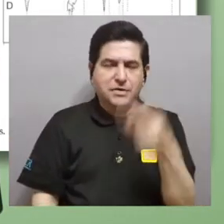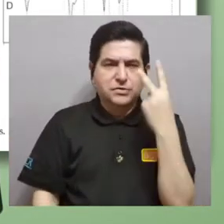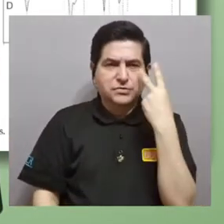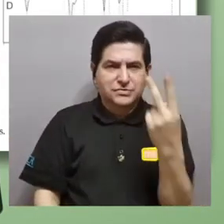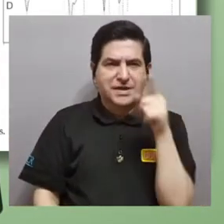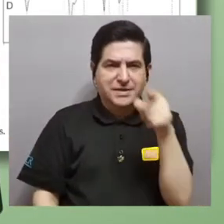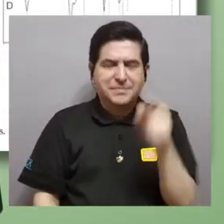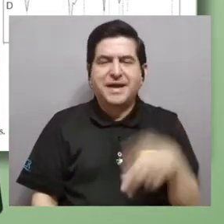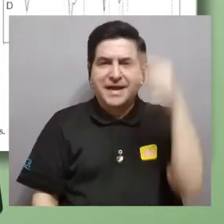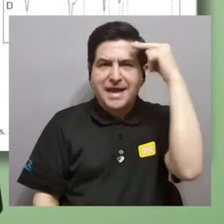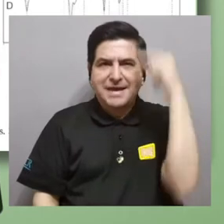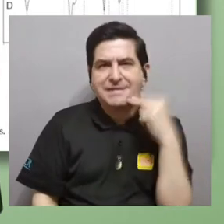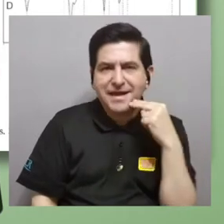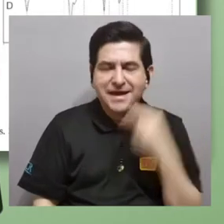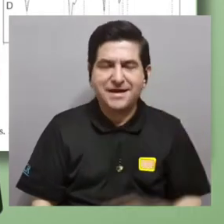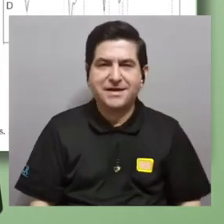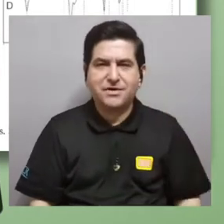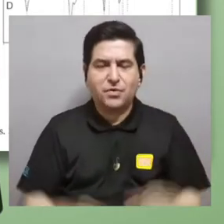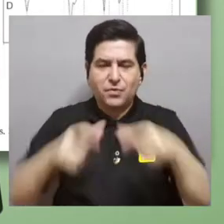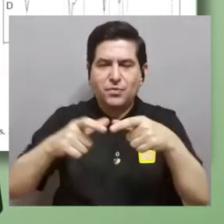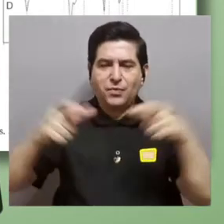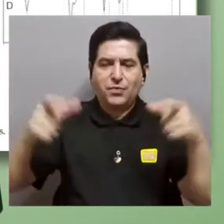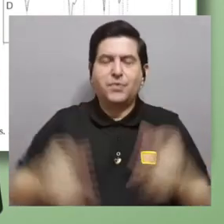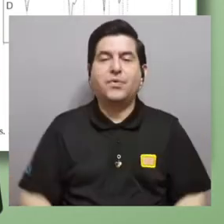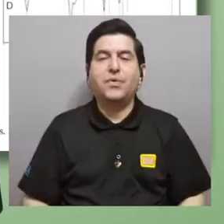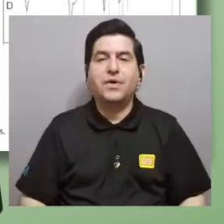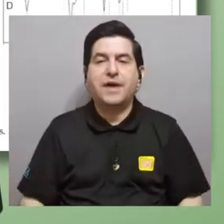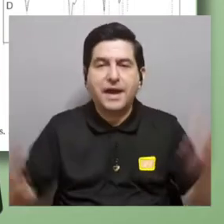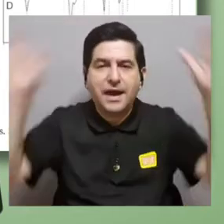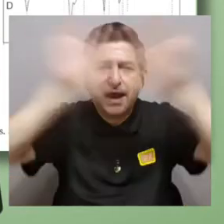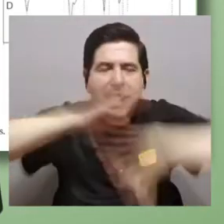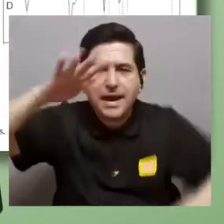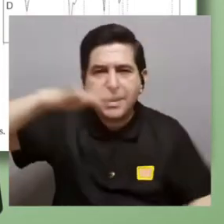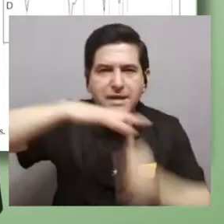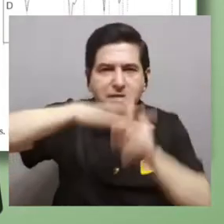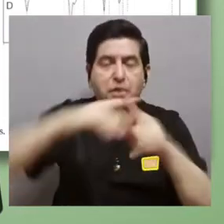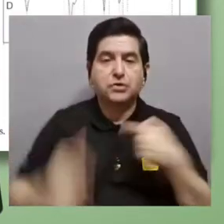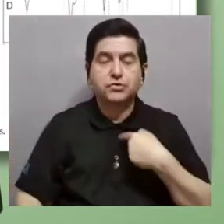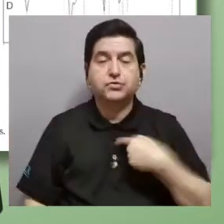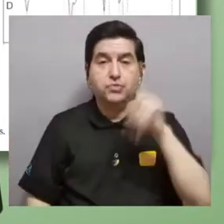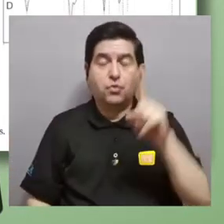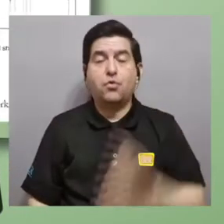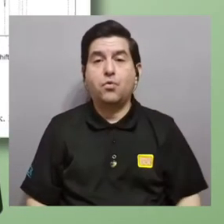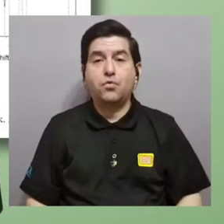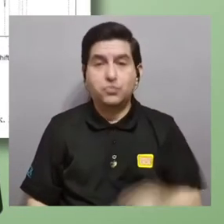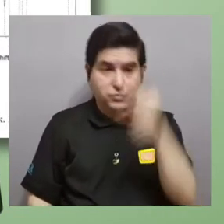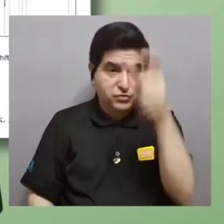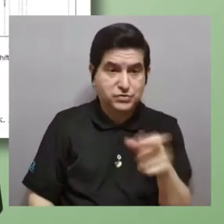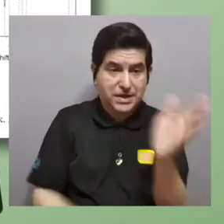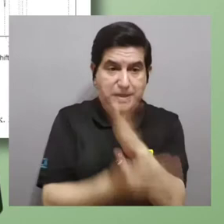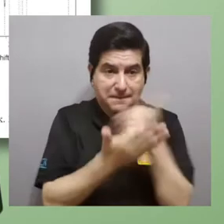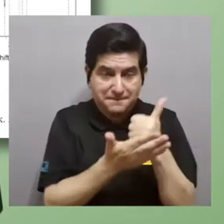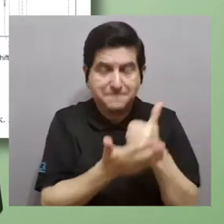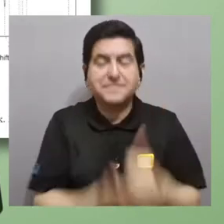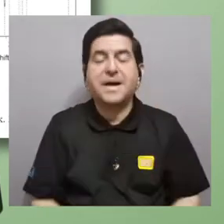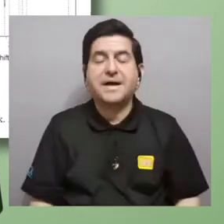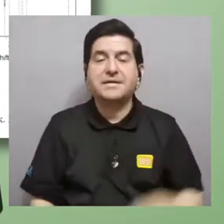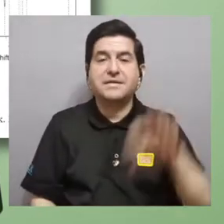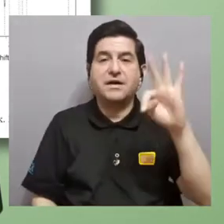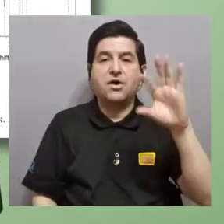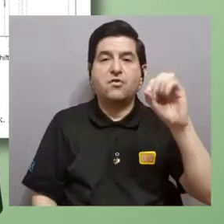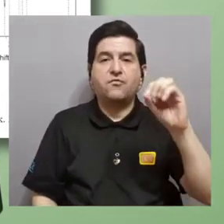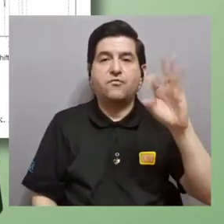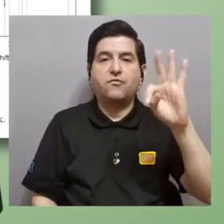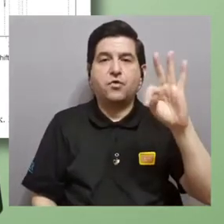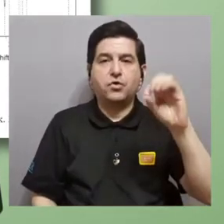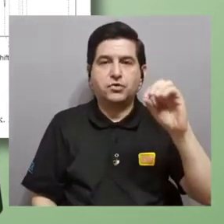Las señales que ustedes ven aquí en negro son señales que aparecen en la oscuridad. Yo pongo un organismo fotosintético, una parte de